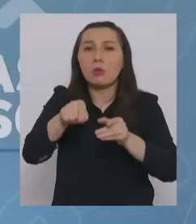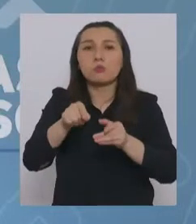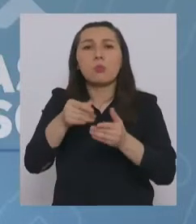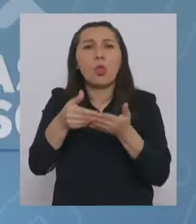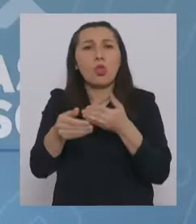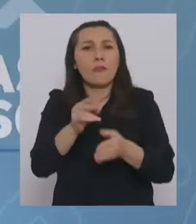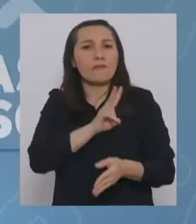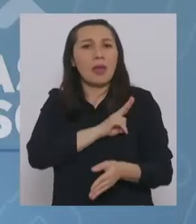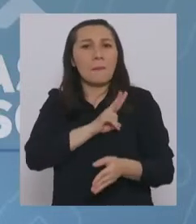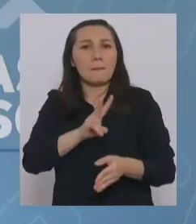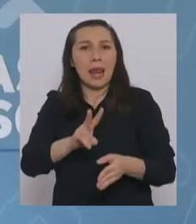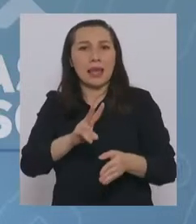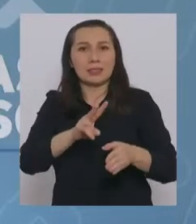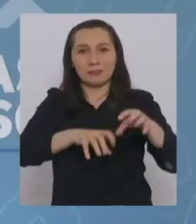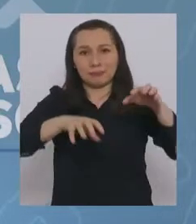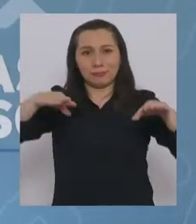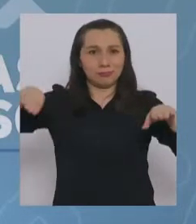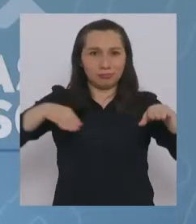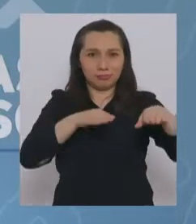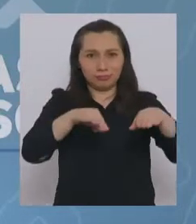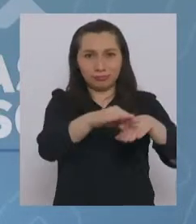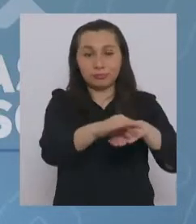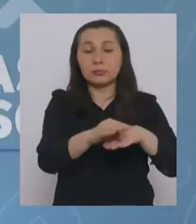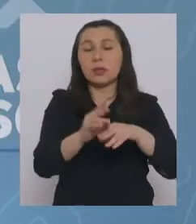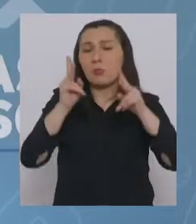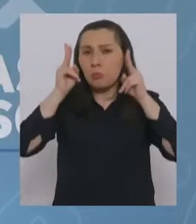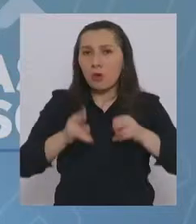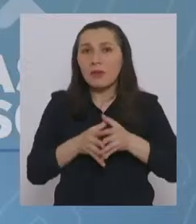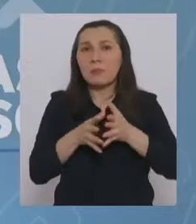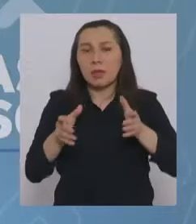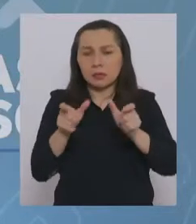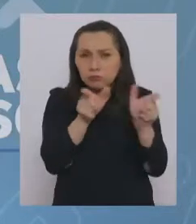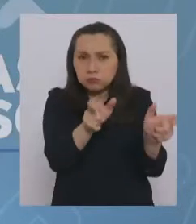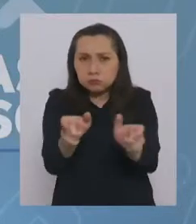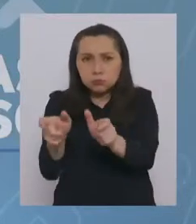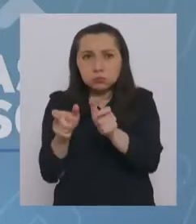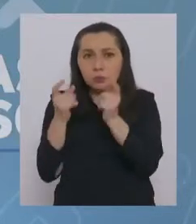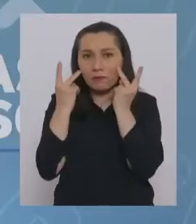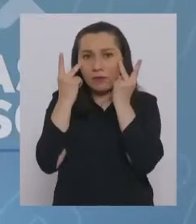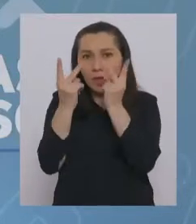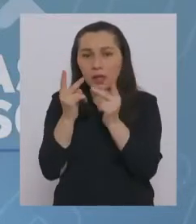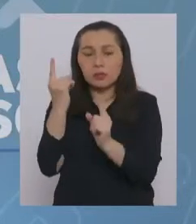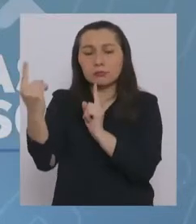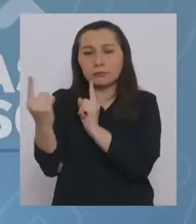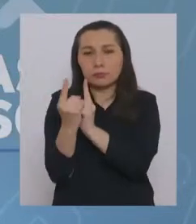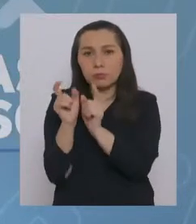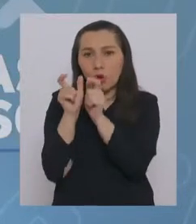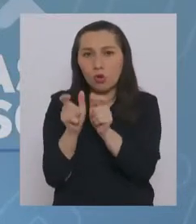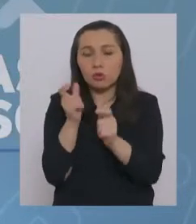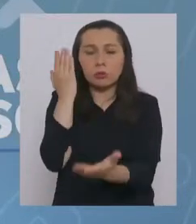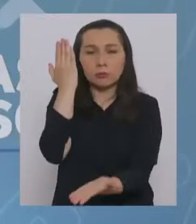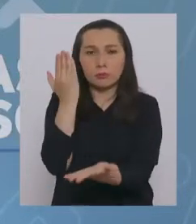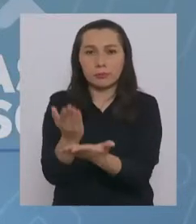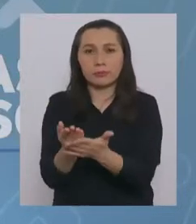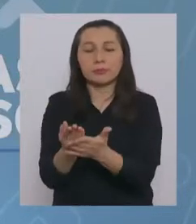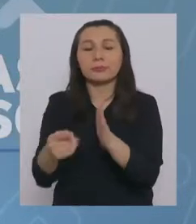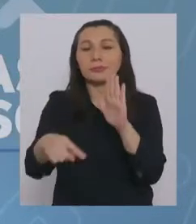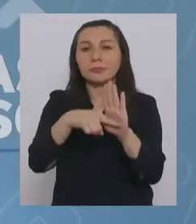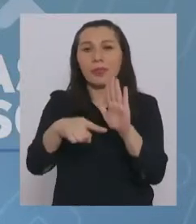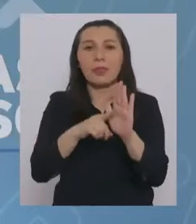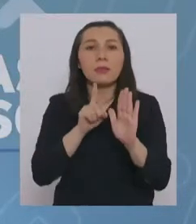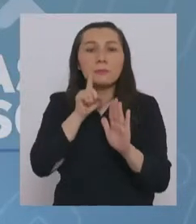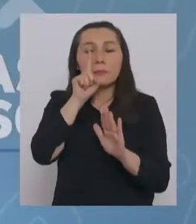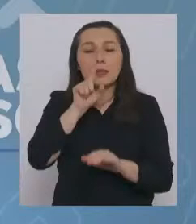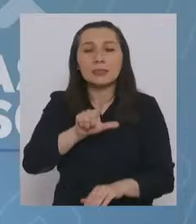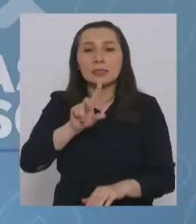Valparaíso. Se aumentarán las restricciones y se hará un control estricto de viajeros. Se exigirá PCR negativa